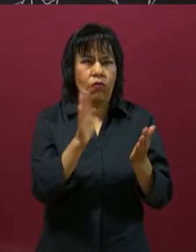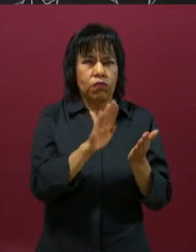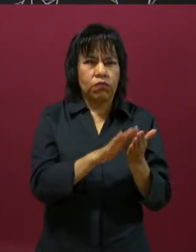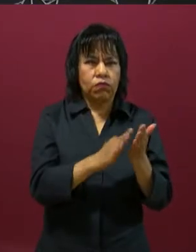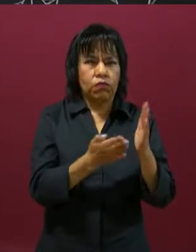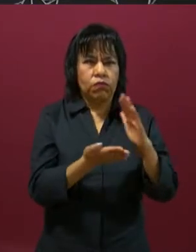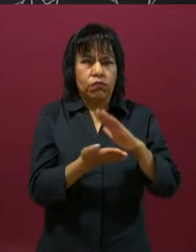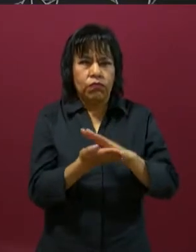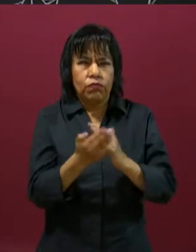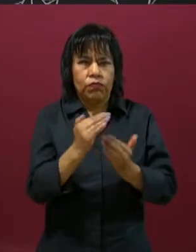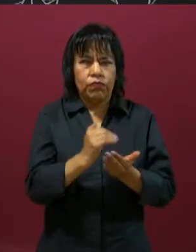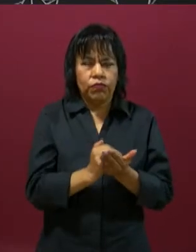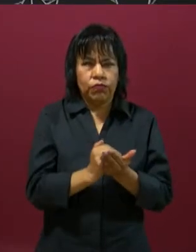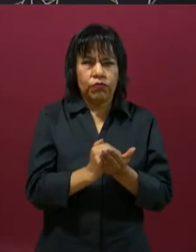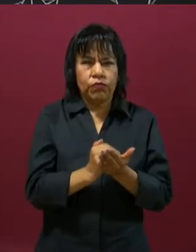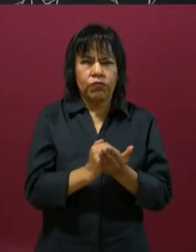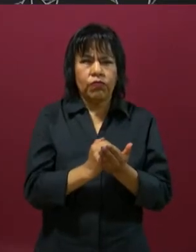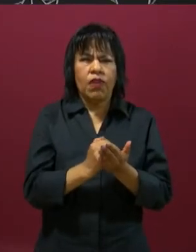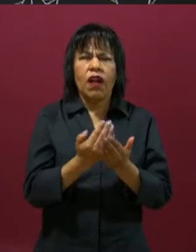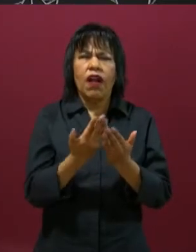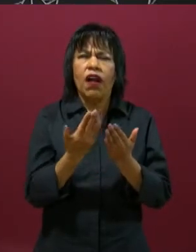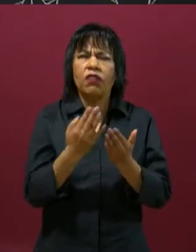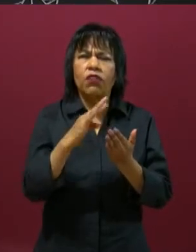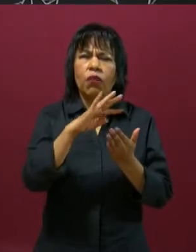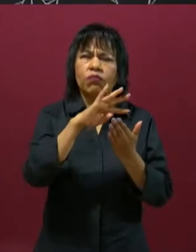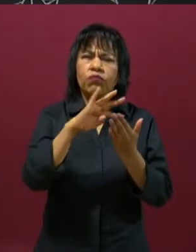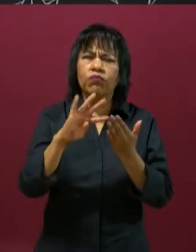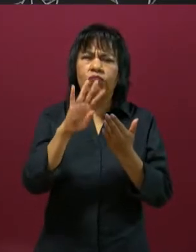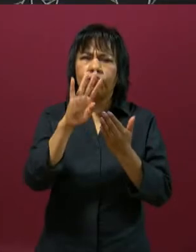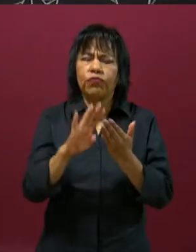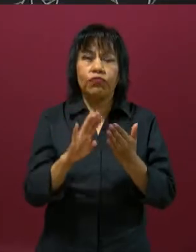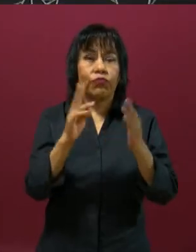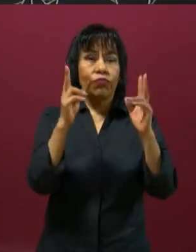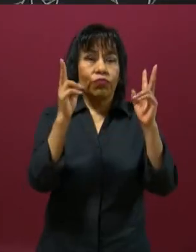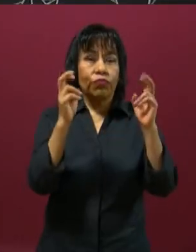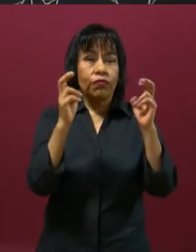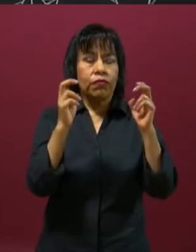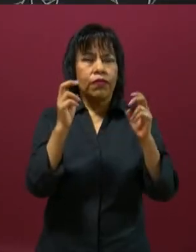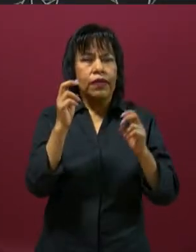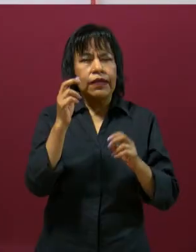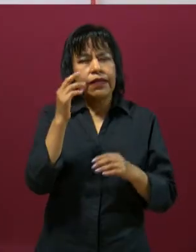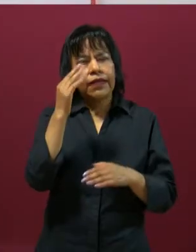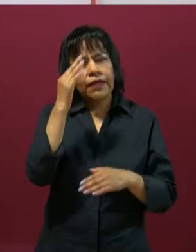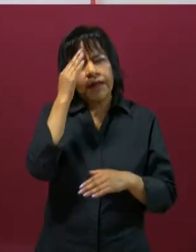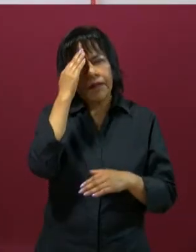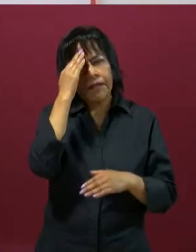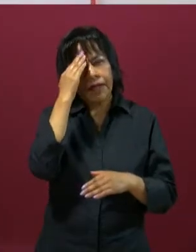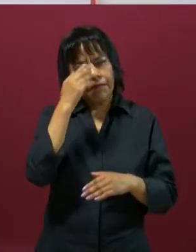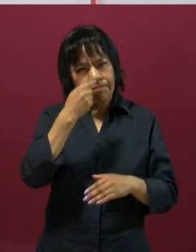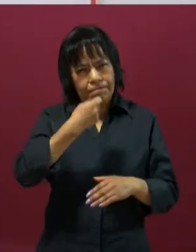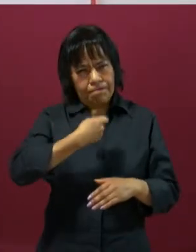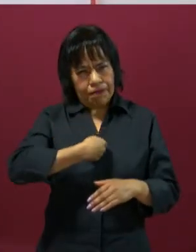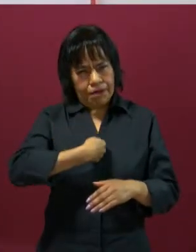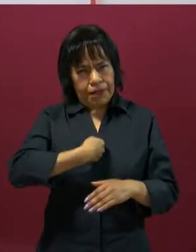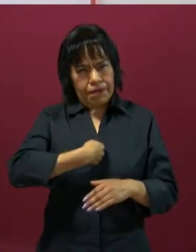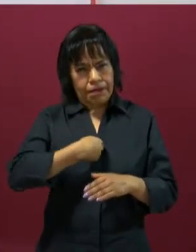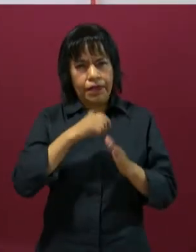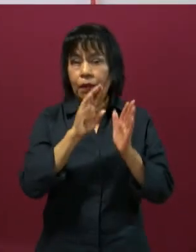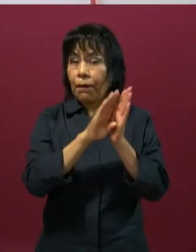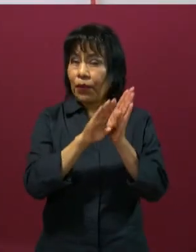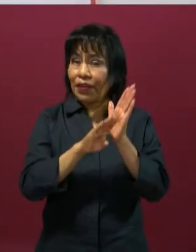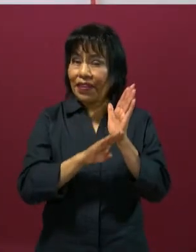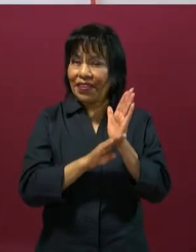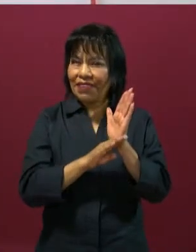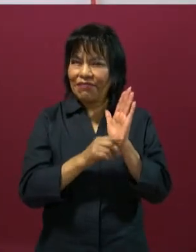para realizar una tabla. Vamos a ponerle como título Pensando en mí. Te voy a mostrar el ejemplo.